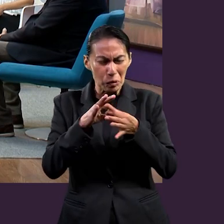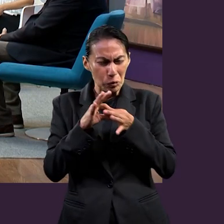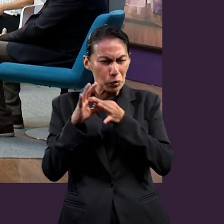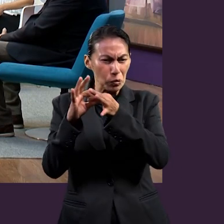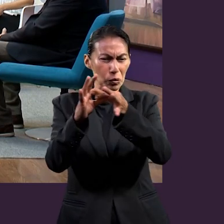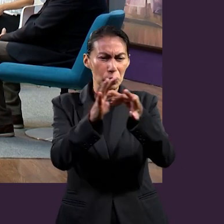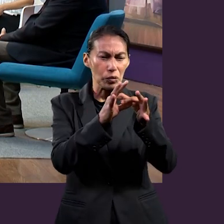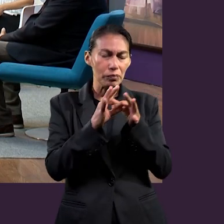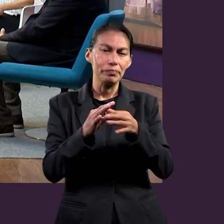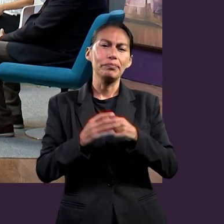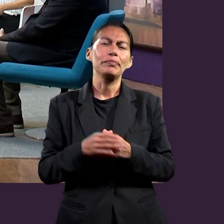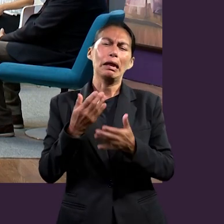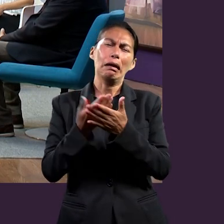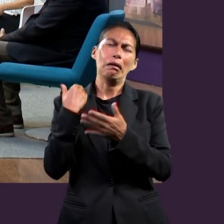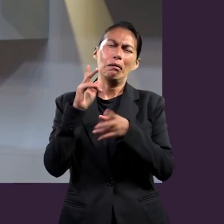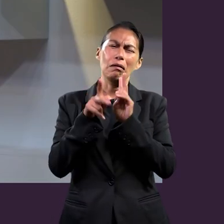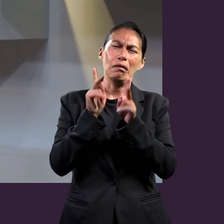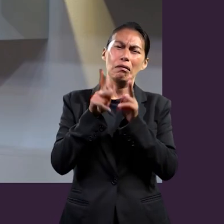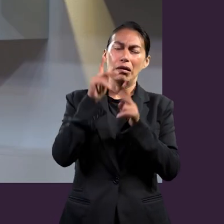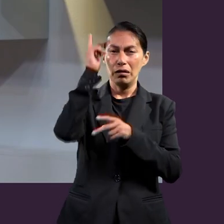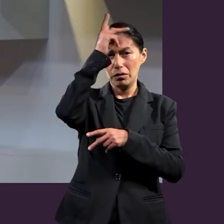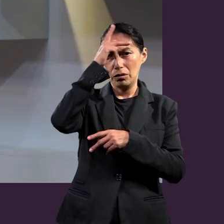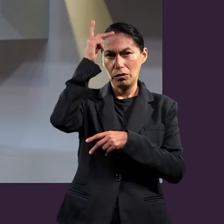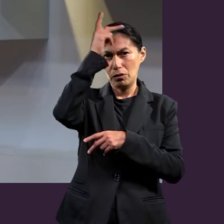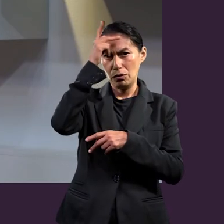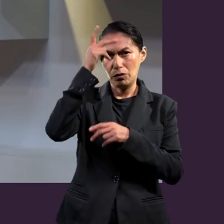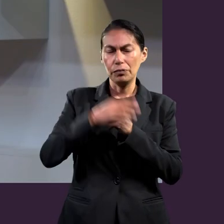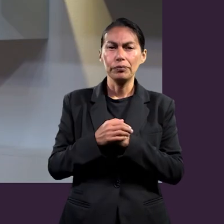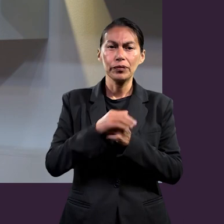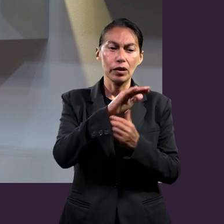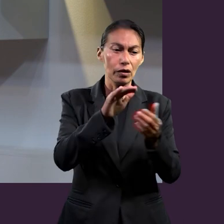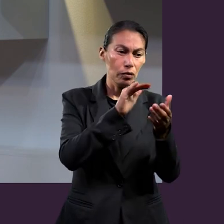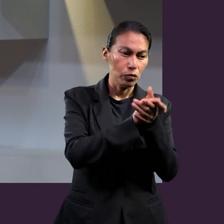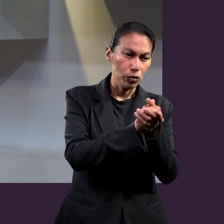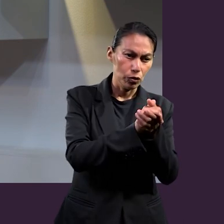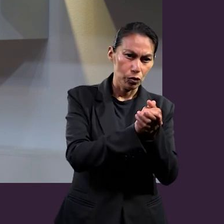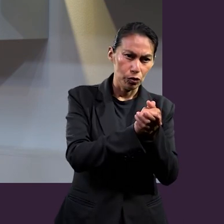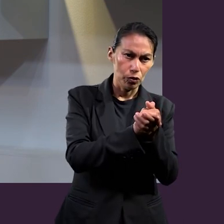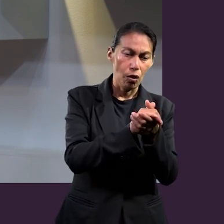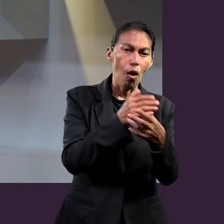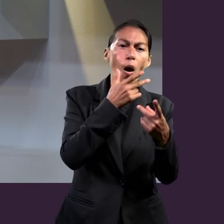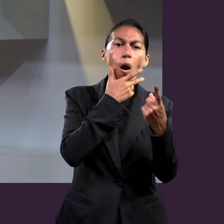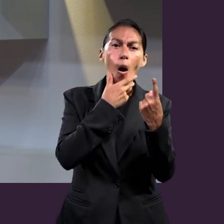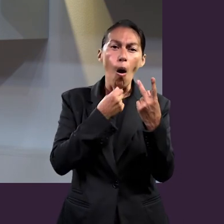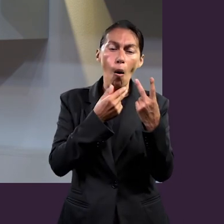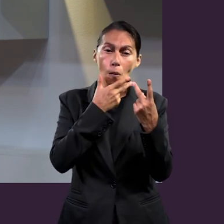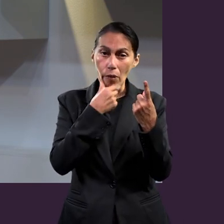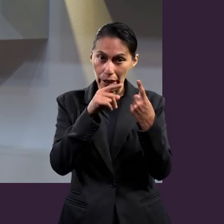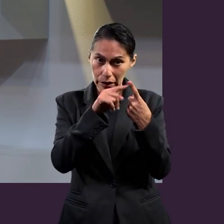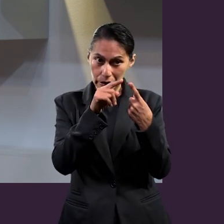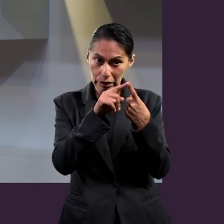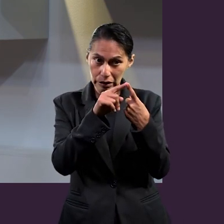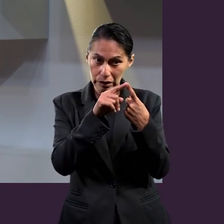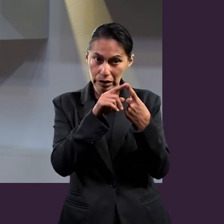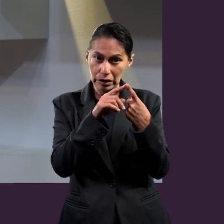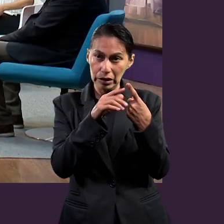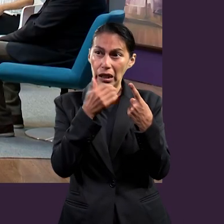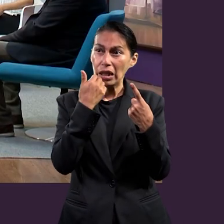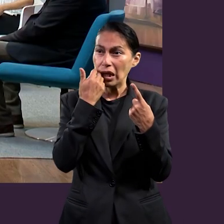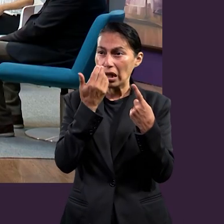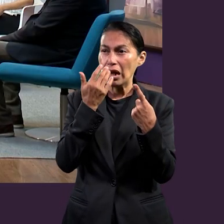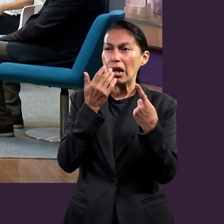relaciones humanas, y él mencionaba algo interesante. En una relación, normalmente los hombres buscamos, y aquí Jairo no me va a dejar mentir,